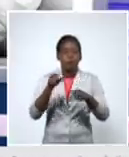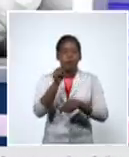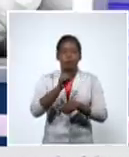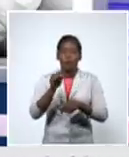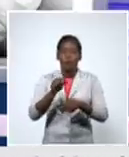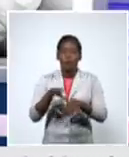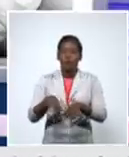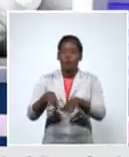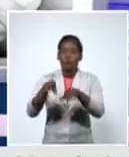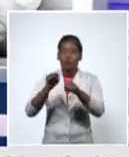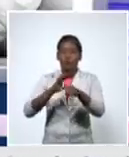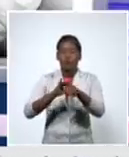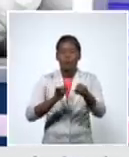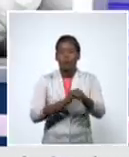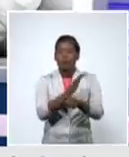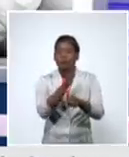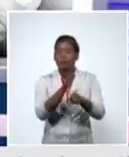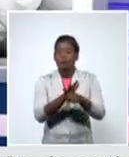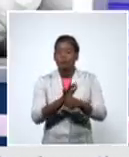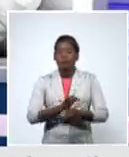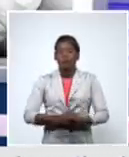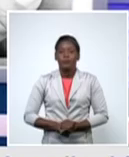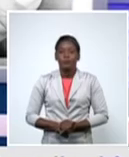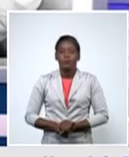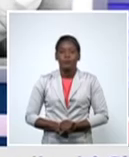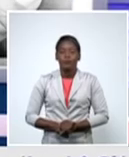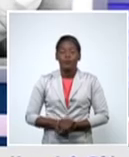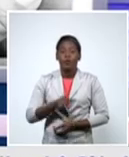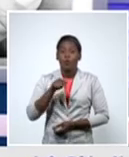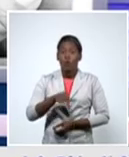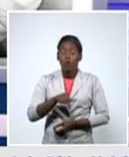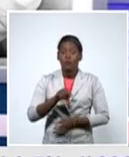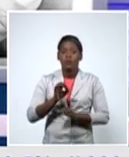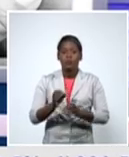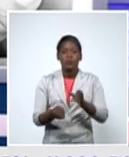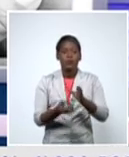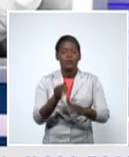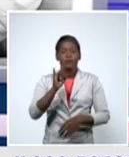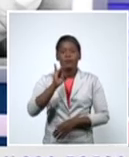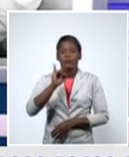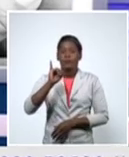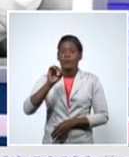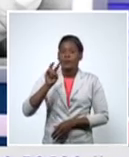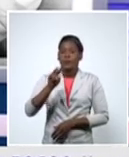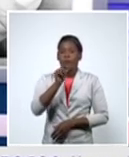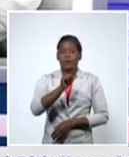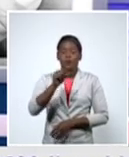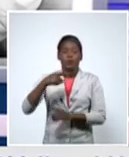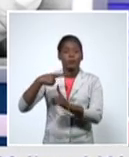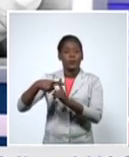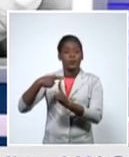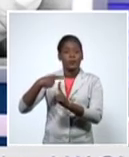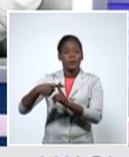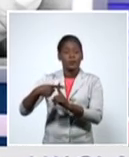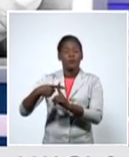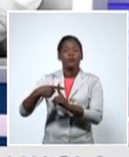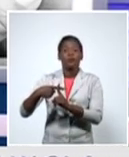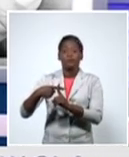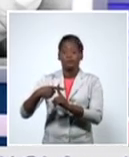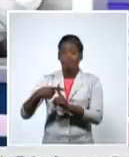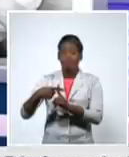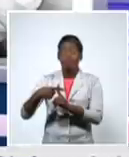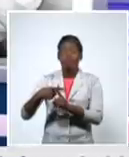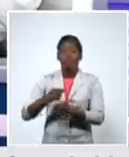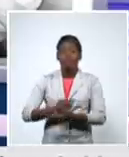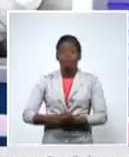por COVID-19 Cuba reporta hoy 762 pacientes positivos a la COVID-19